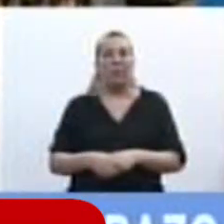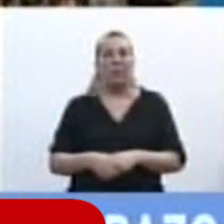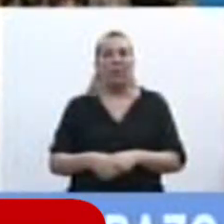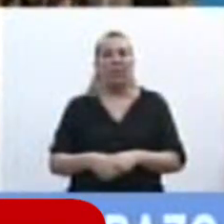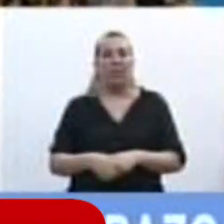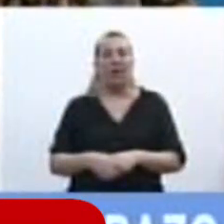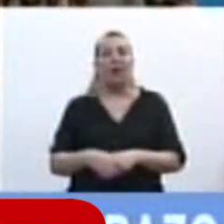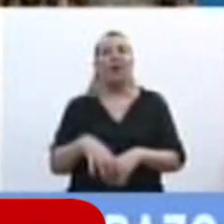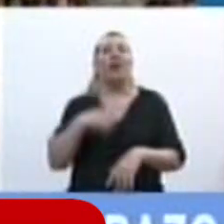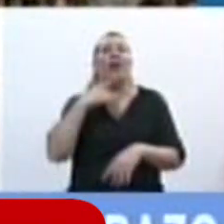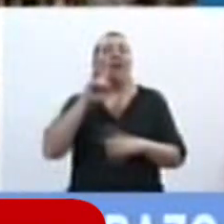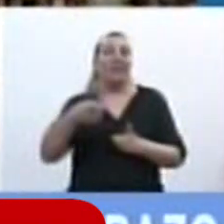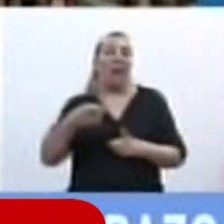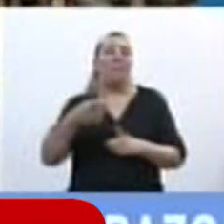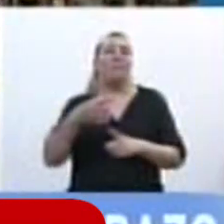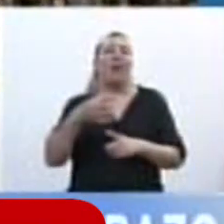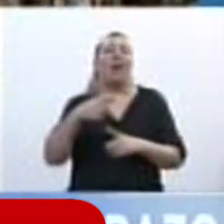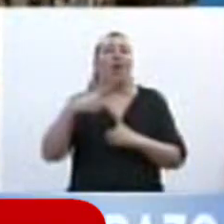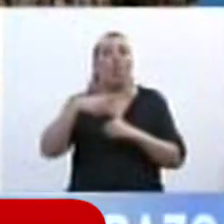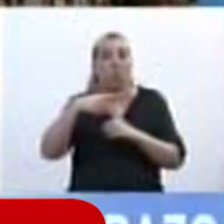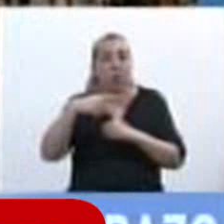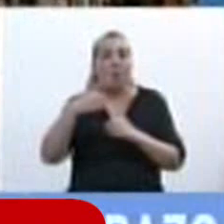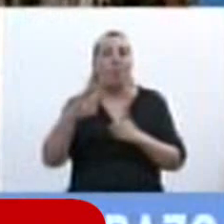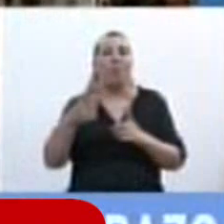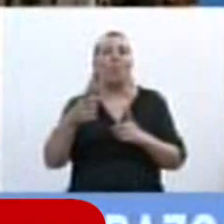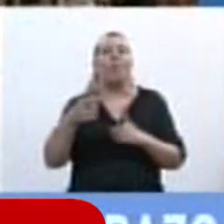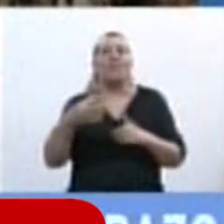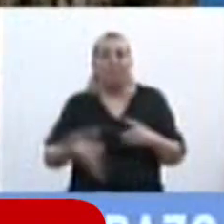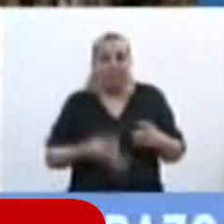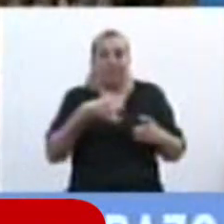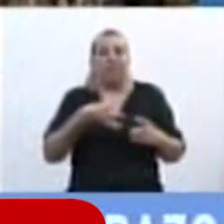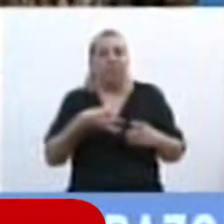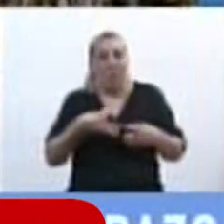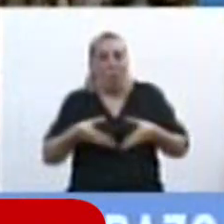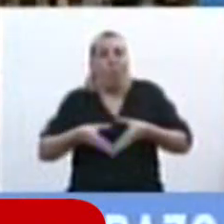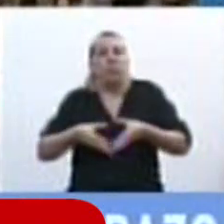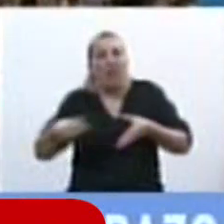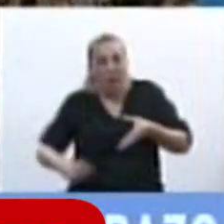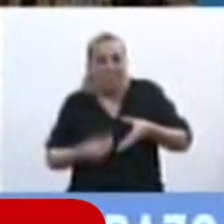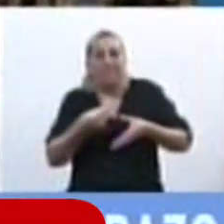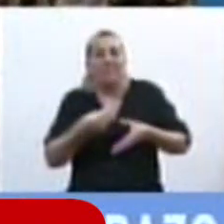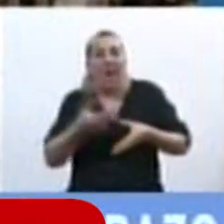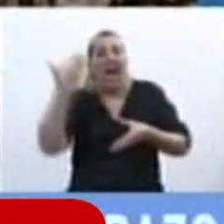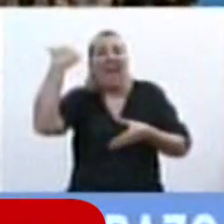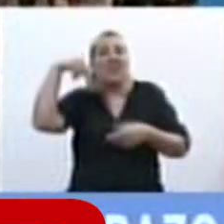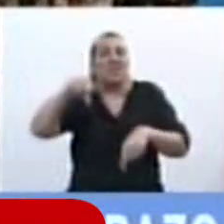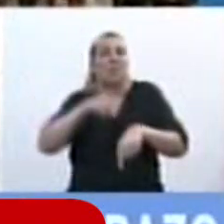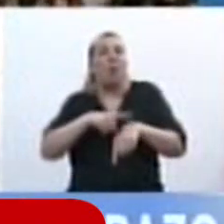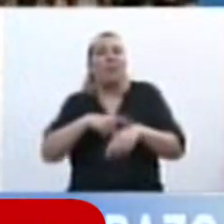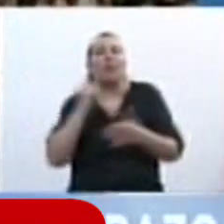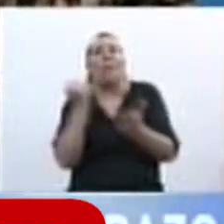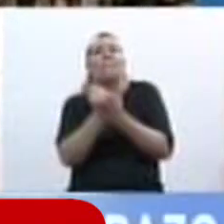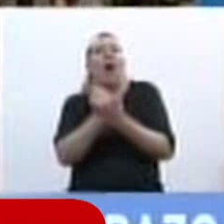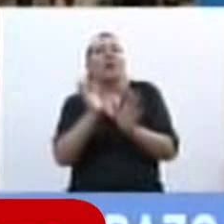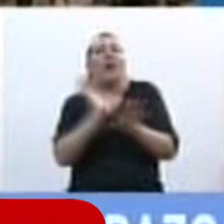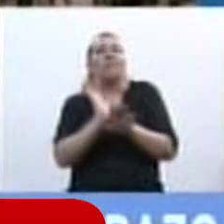El DIU, el dispositivo intrauterino en su momento fue estigmatizado como